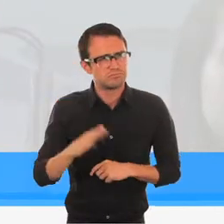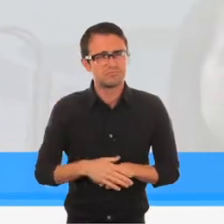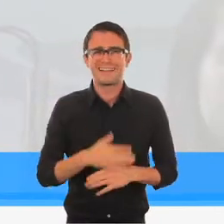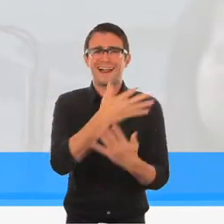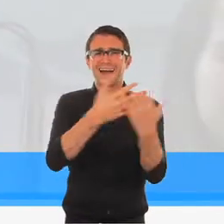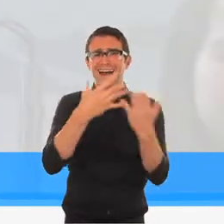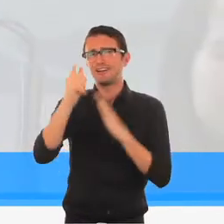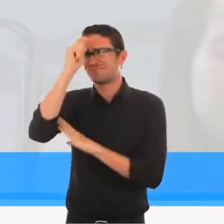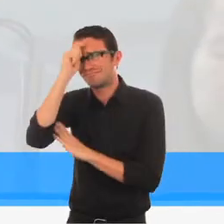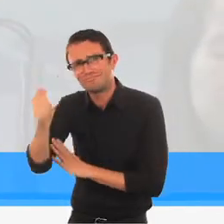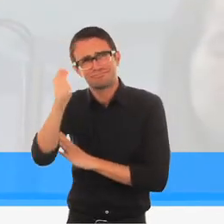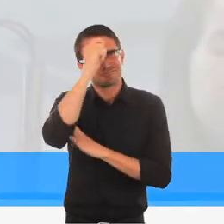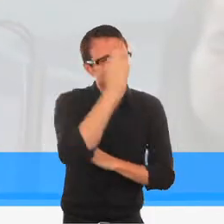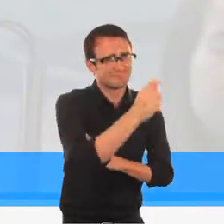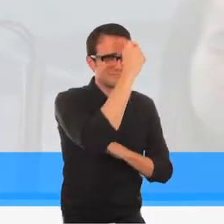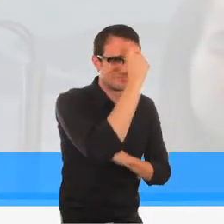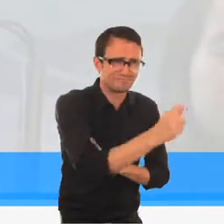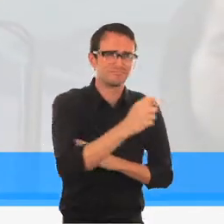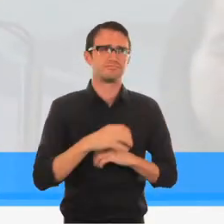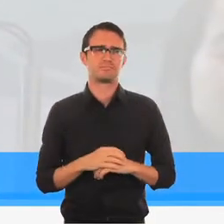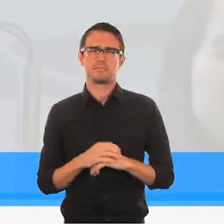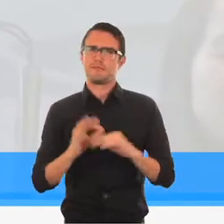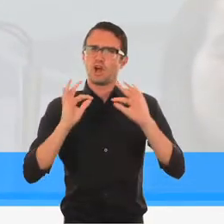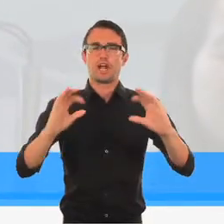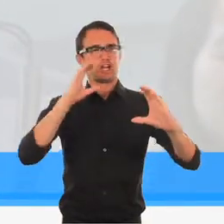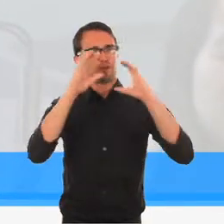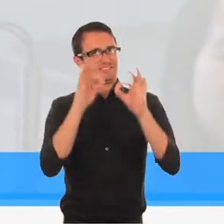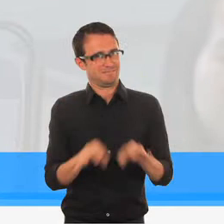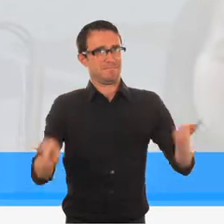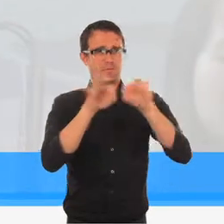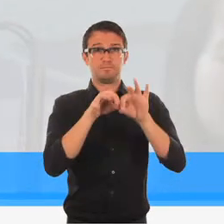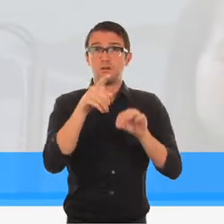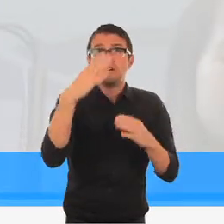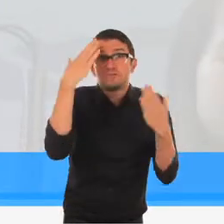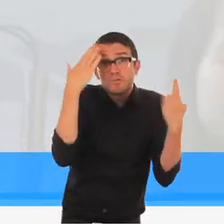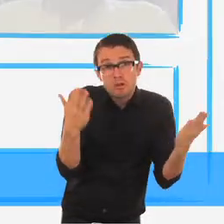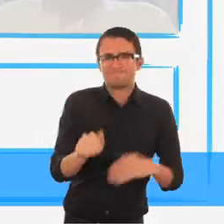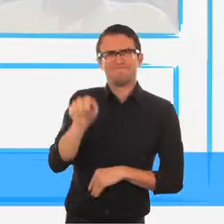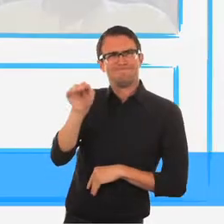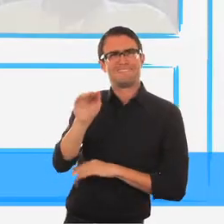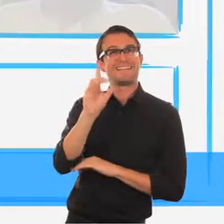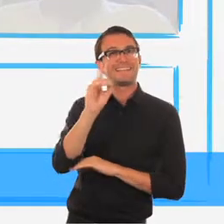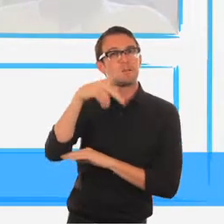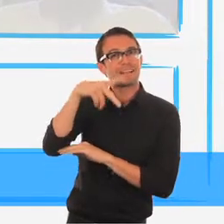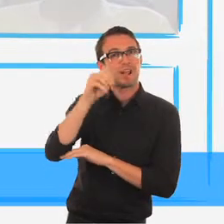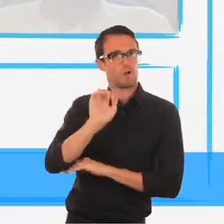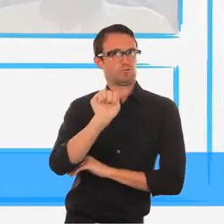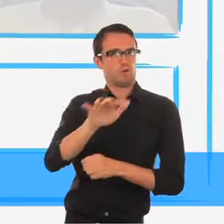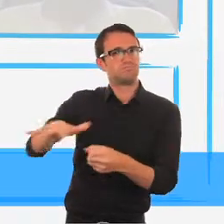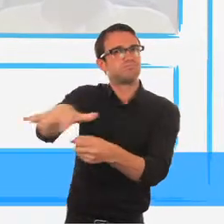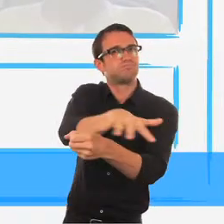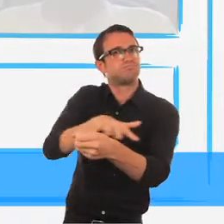primer paso para una buena comunicación. Si es necesario, consulte con una organización de personas con discapacidad en su zona. Uso una silla de